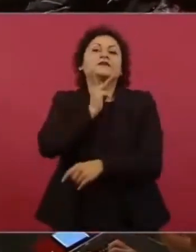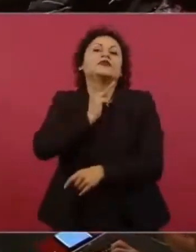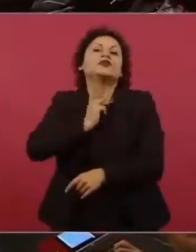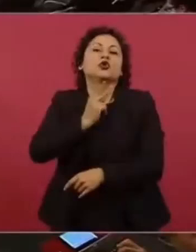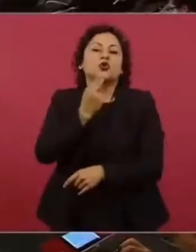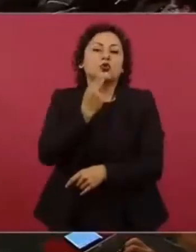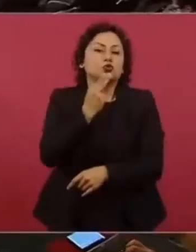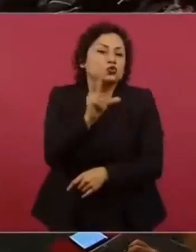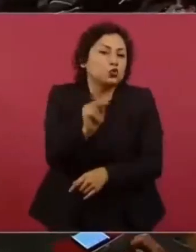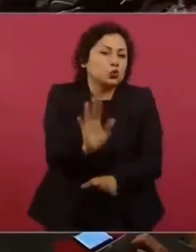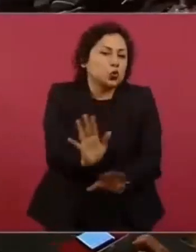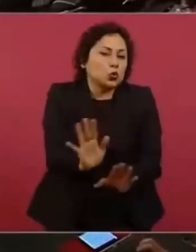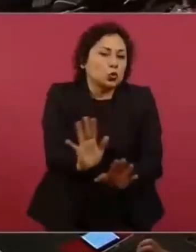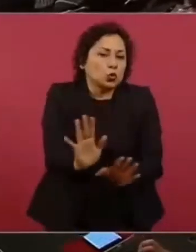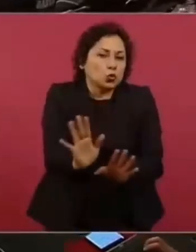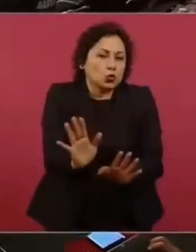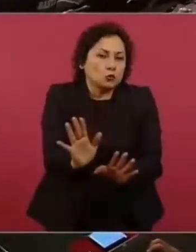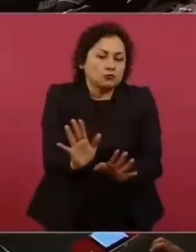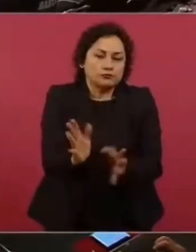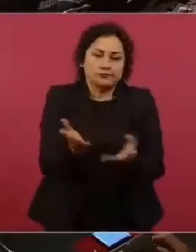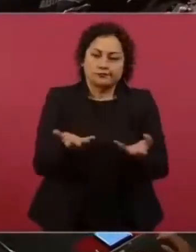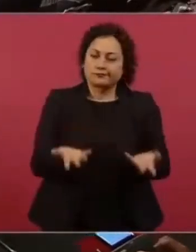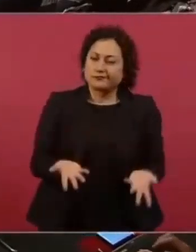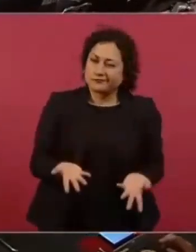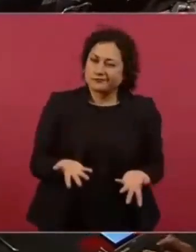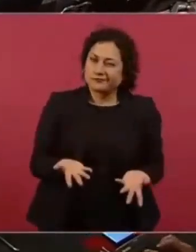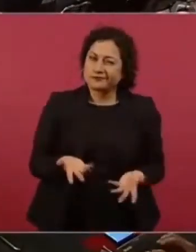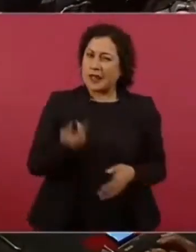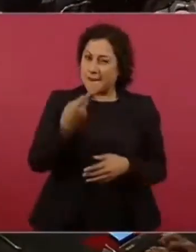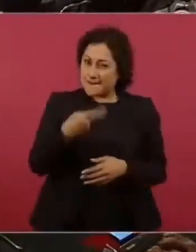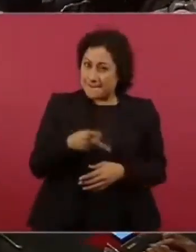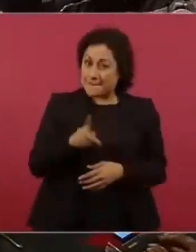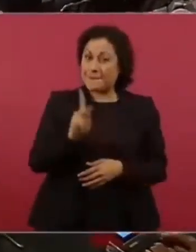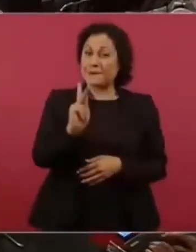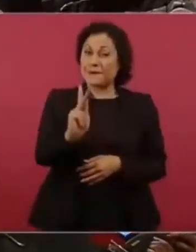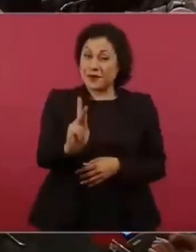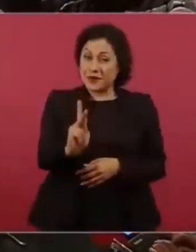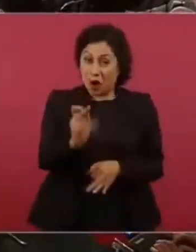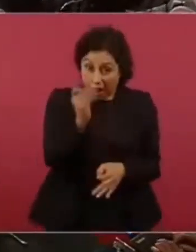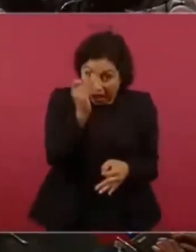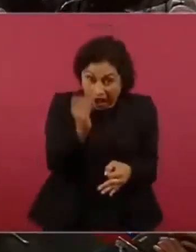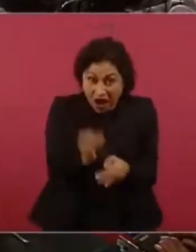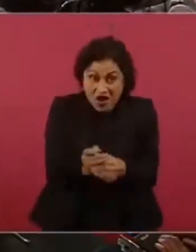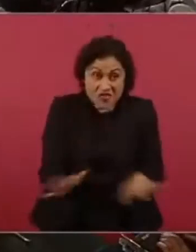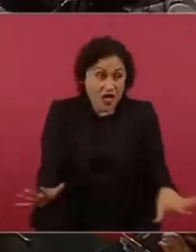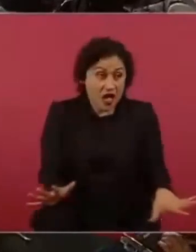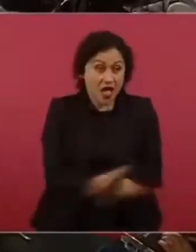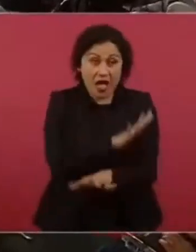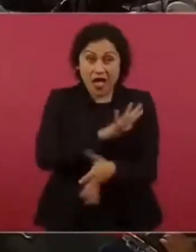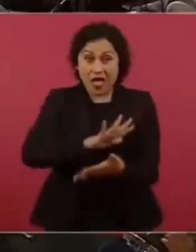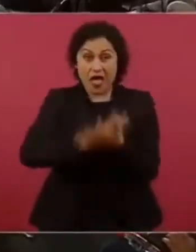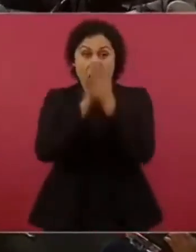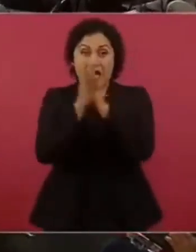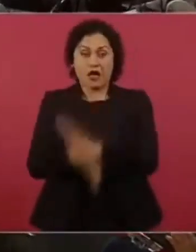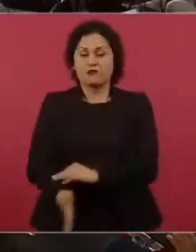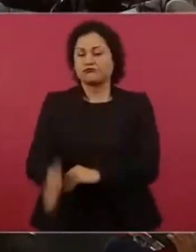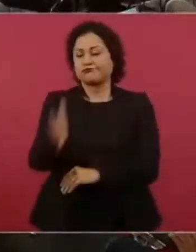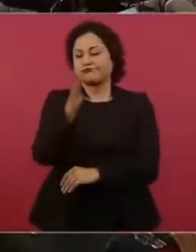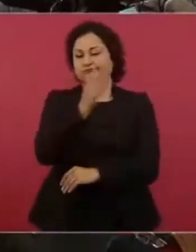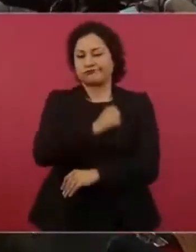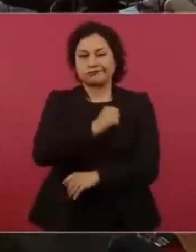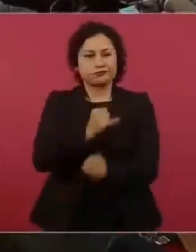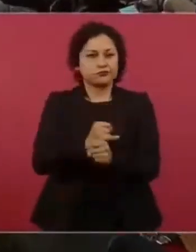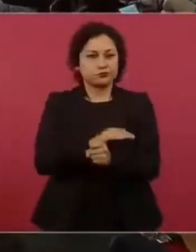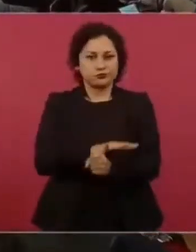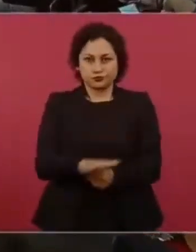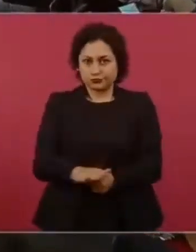combustibles fósiles, pero va a llevar tiempo todavía la reconversión,